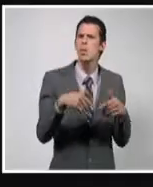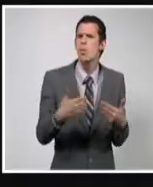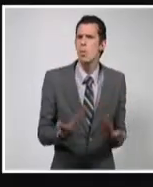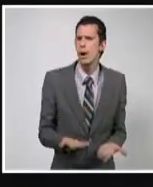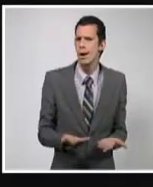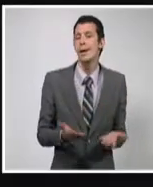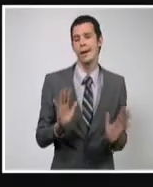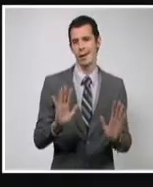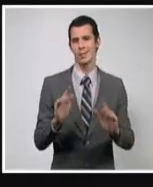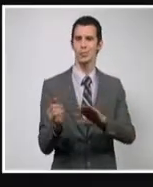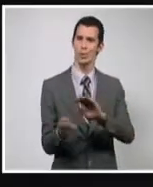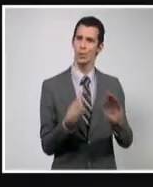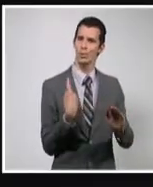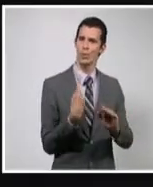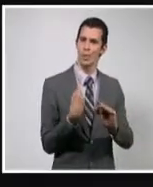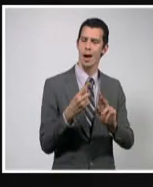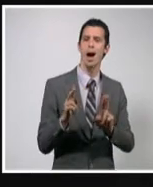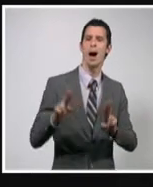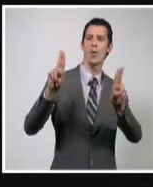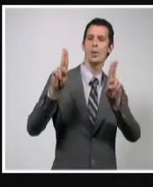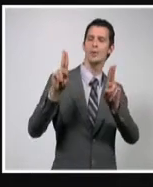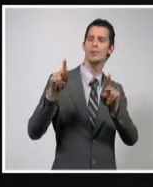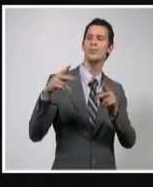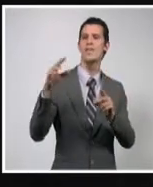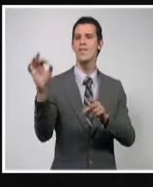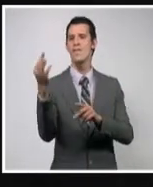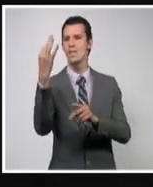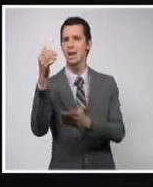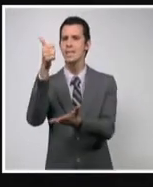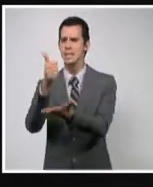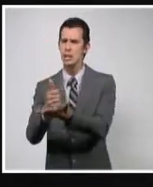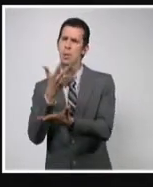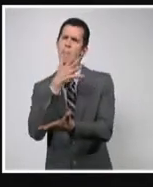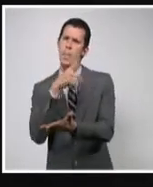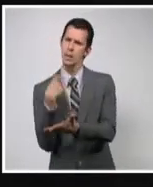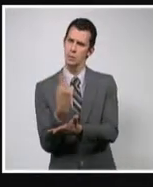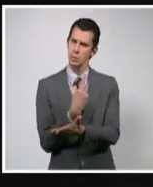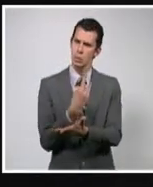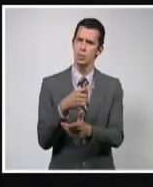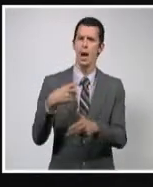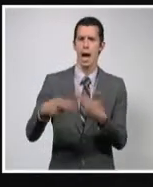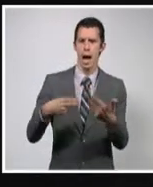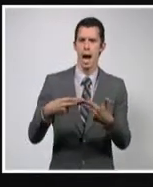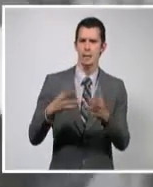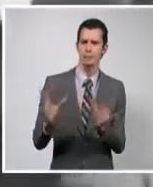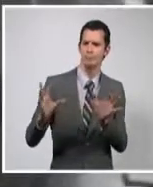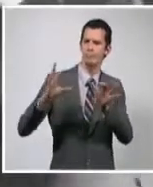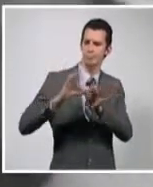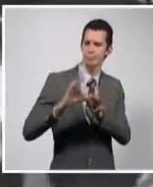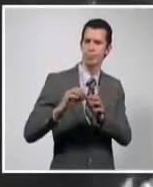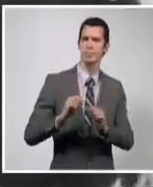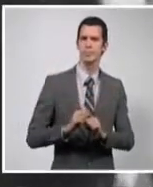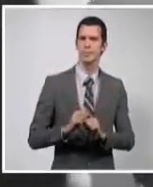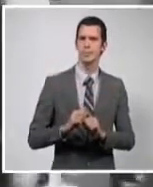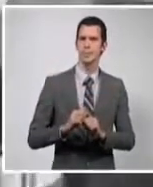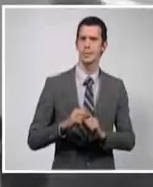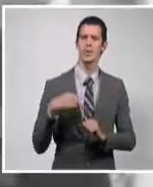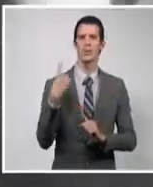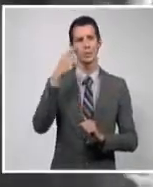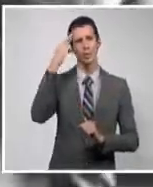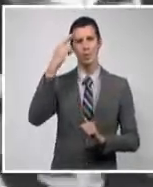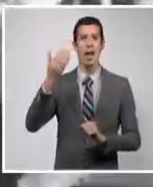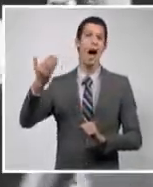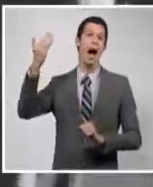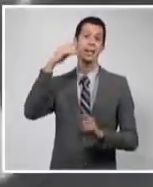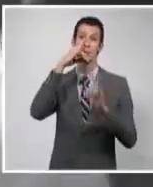y se han restaurado ya todos los noticieros. Eso nos ha llevado en este momento a una cosa maravillosa